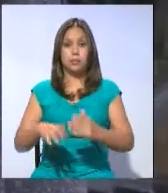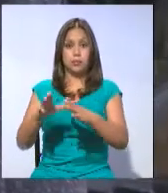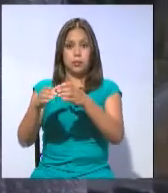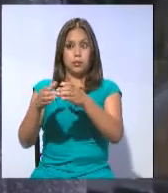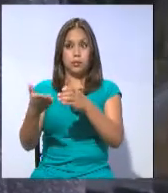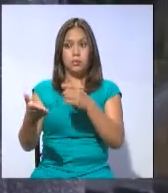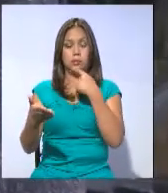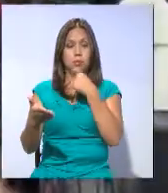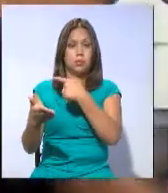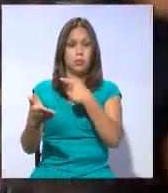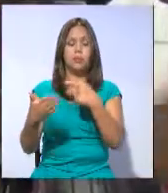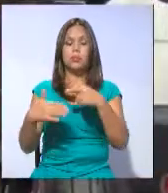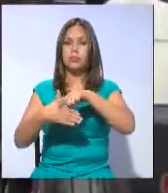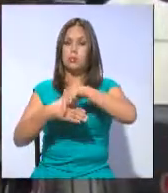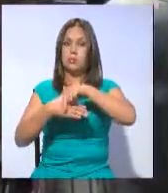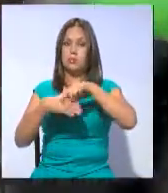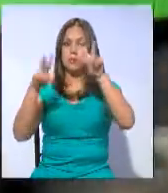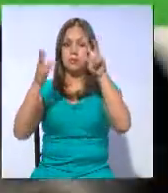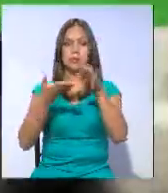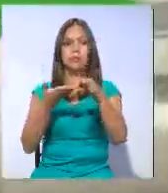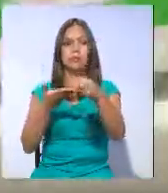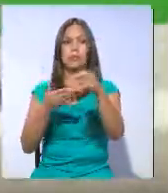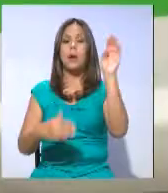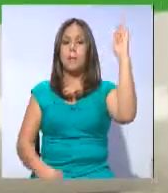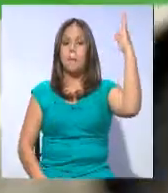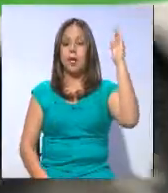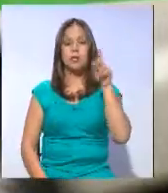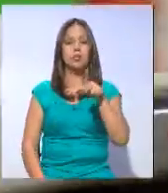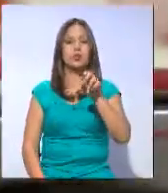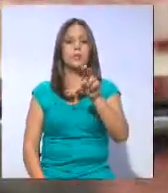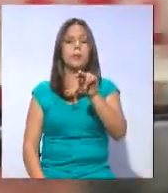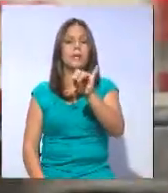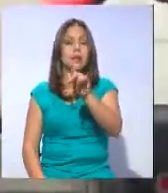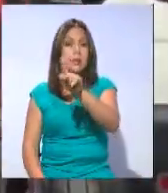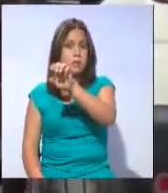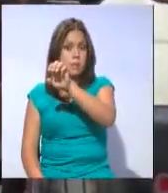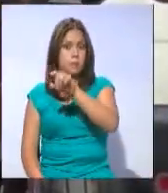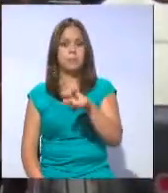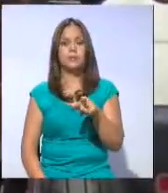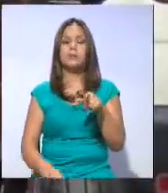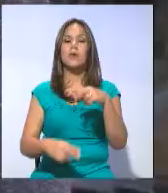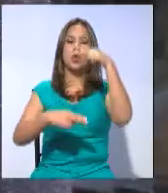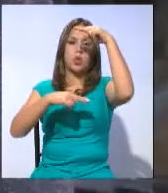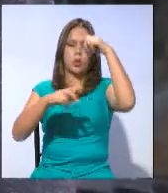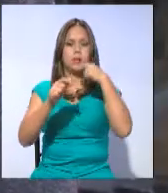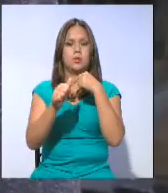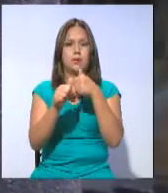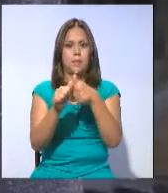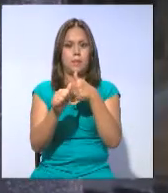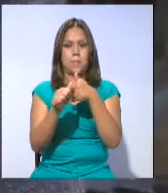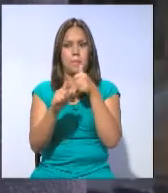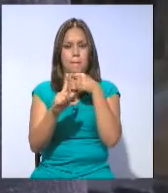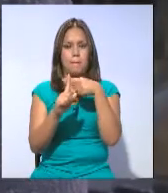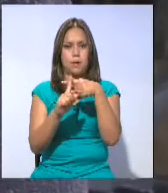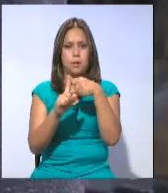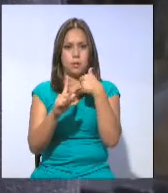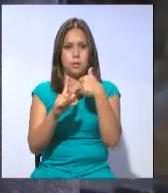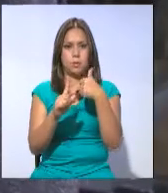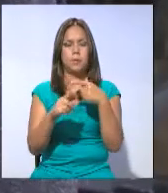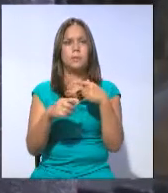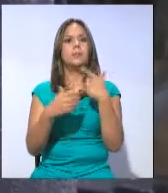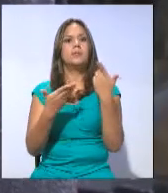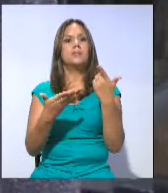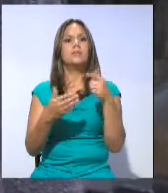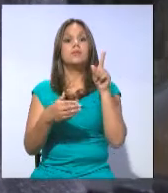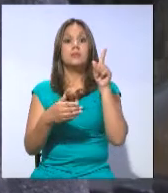manifestó que está pendiente la visita a los cantones de Baños y Penipe para llevarles una buena noticia. La ley en una de sus transitorias